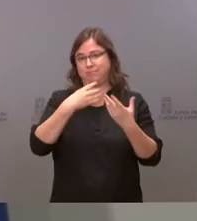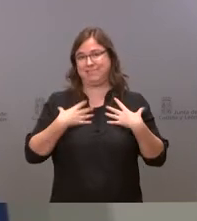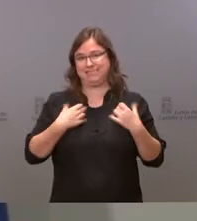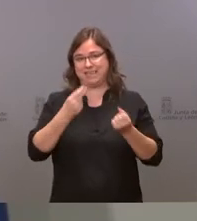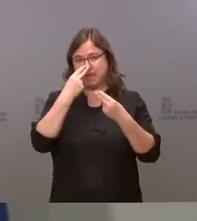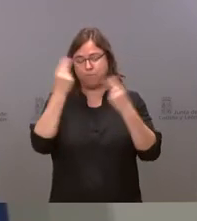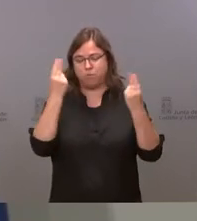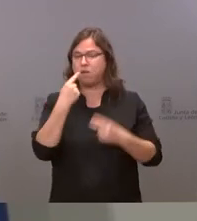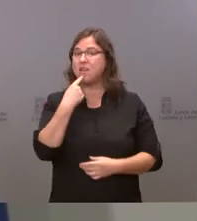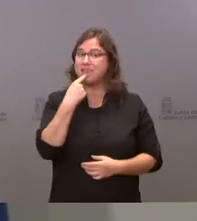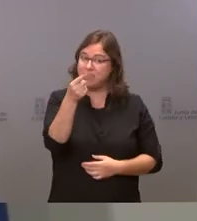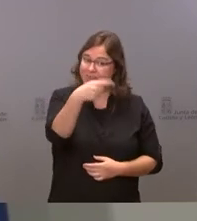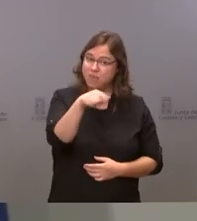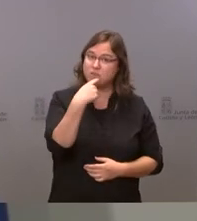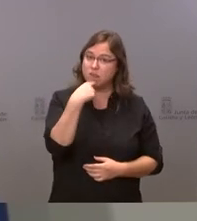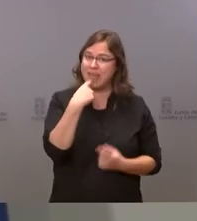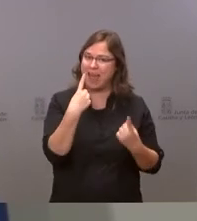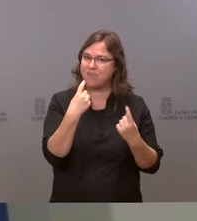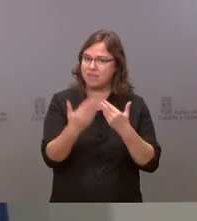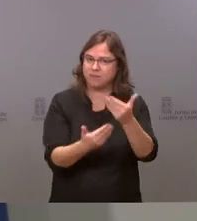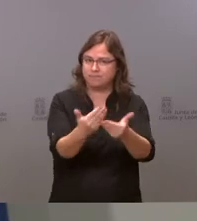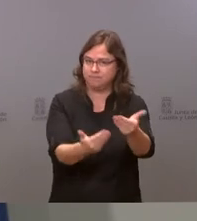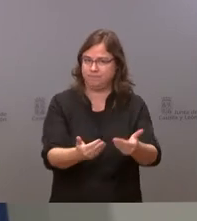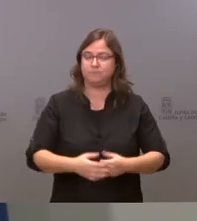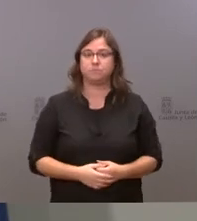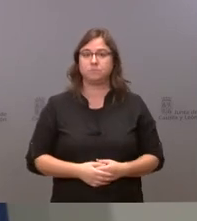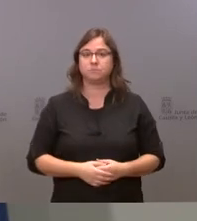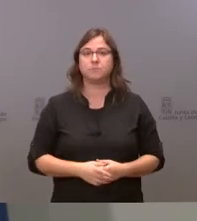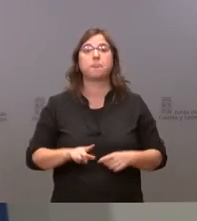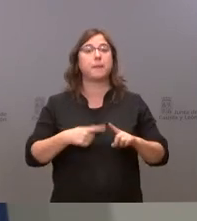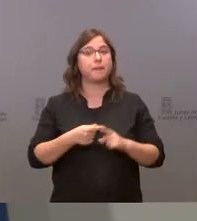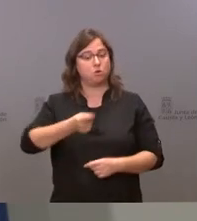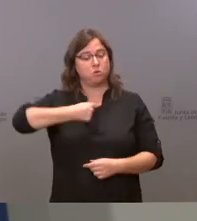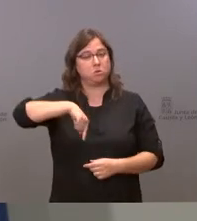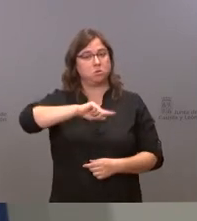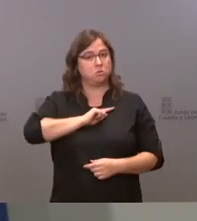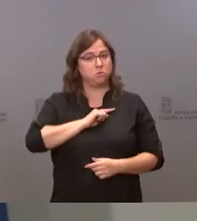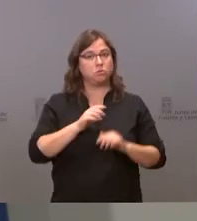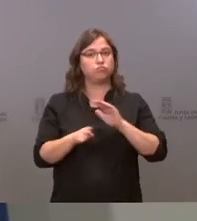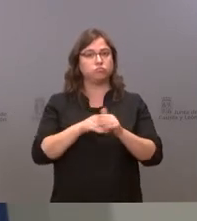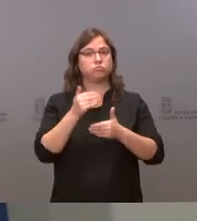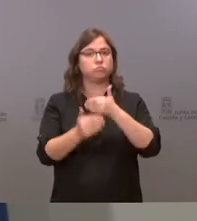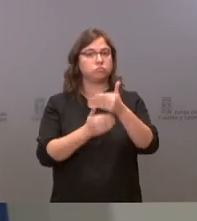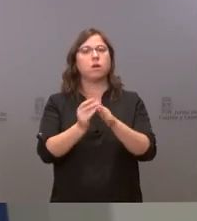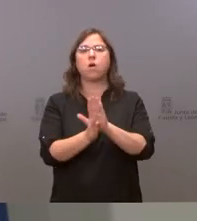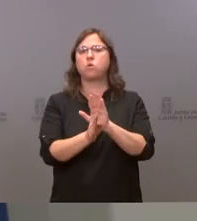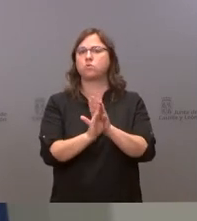urgente necesidad de emprender estas acciones y nosotros vamos a seguir avanzando naturalmente